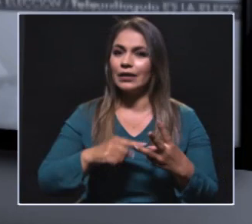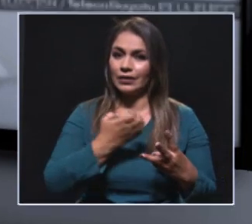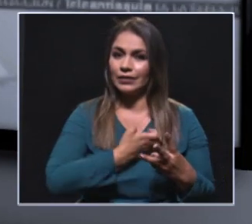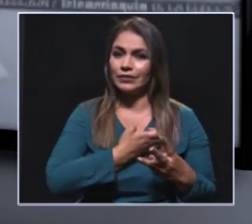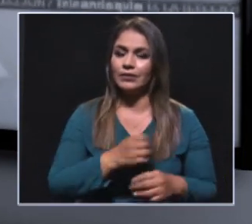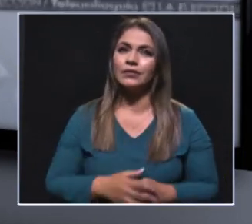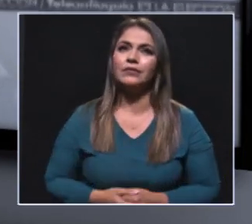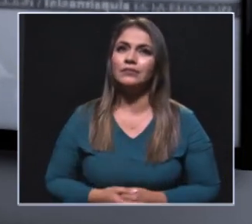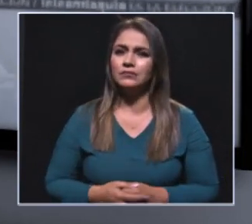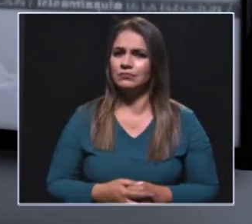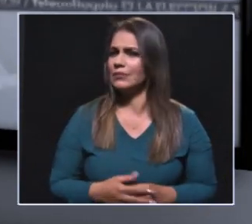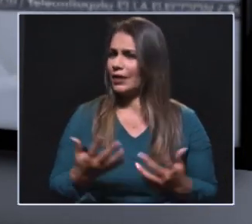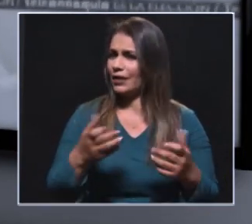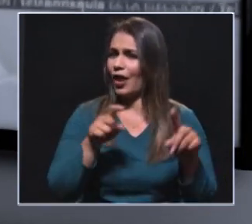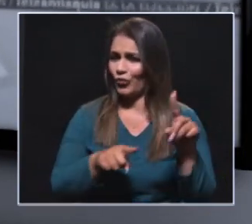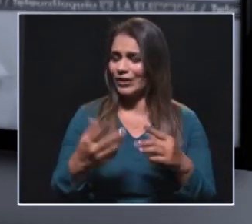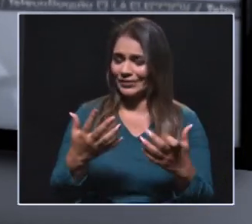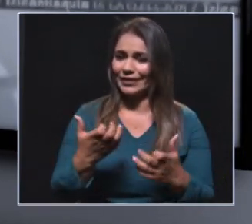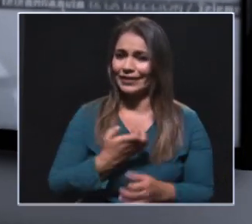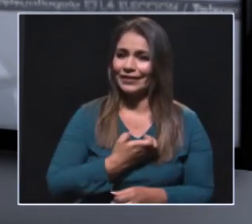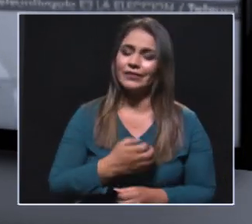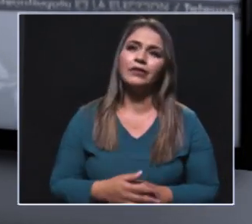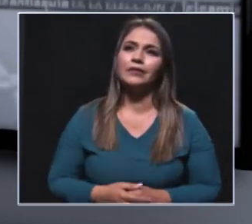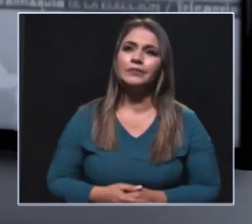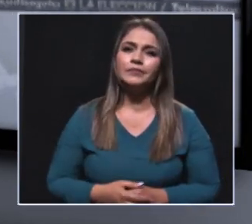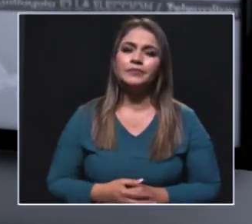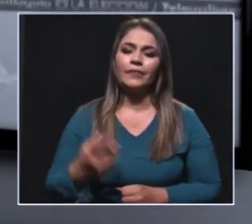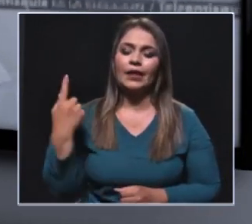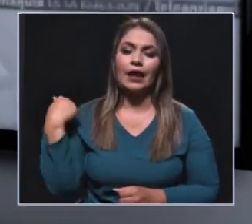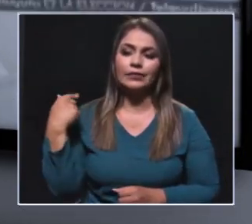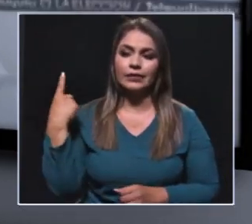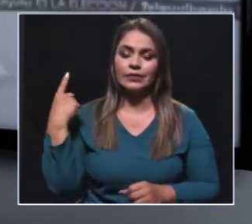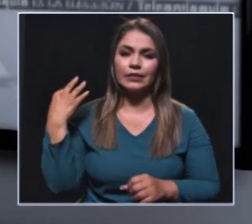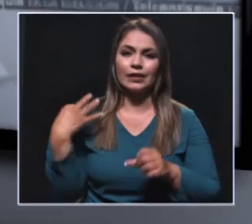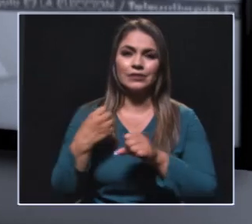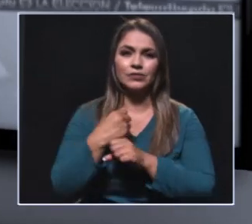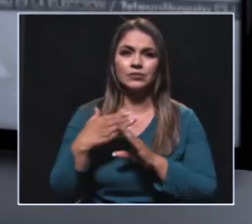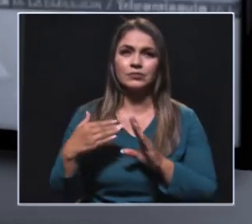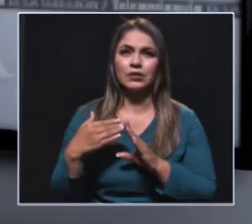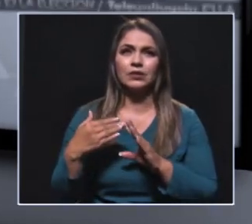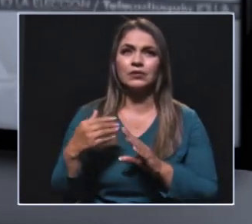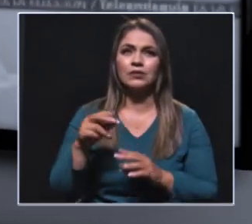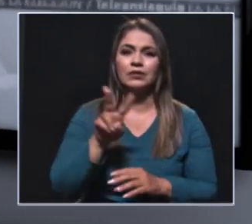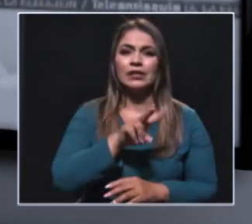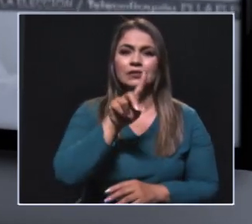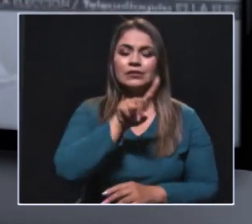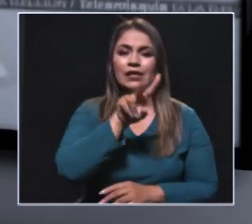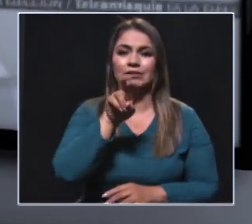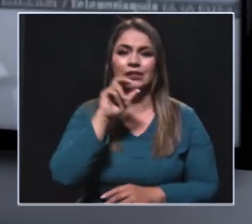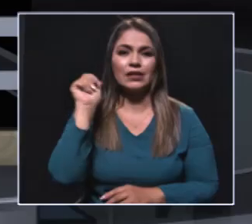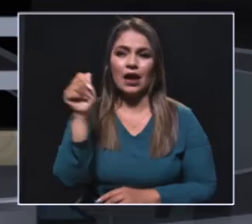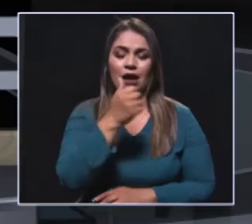alcaldías, van a jugar porque vimos que hace 3 años y medio fue elegido apenas el 14%, 17 alcaldesas